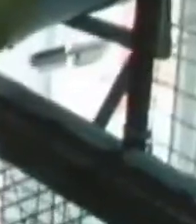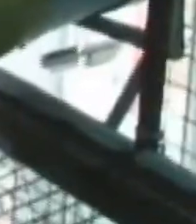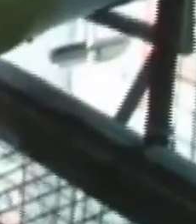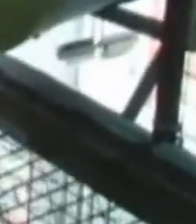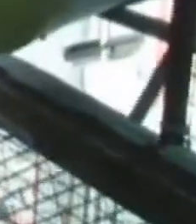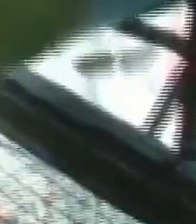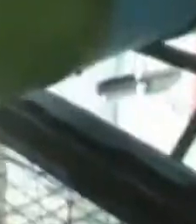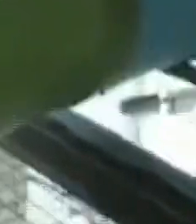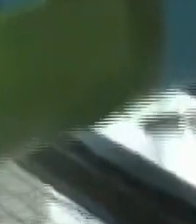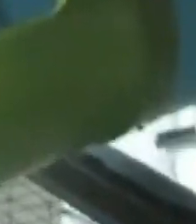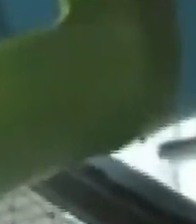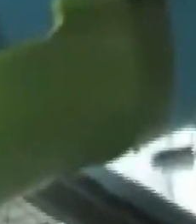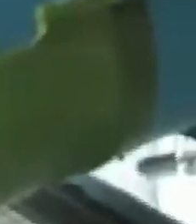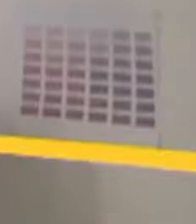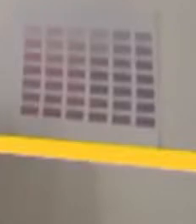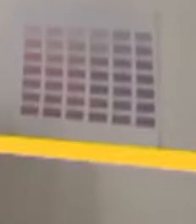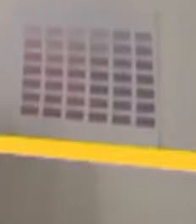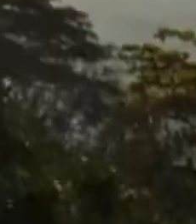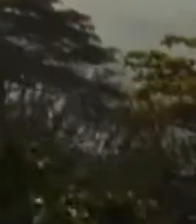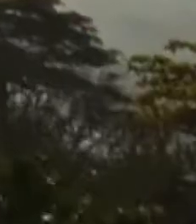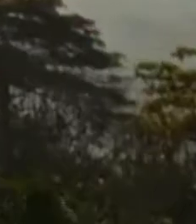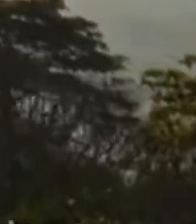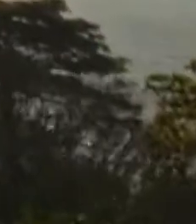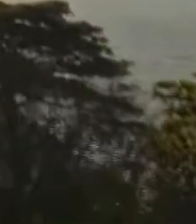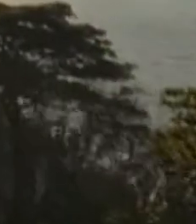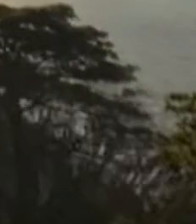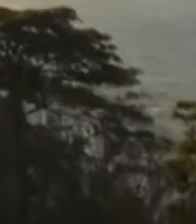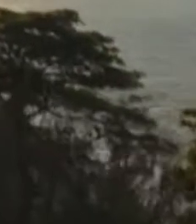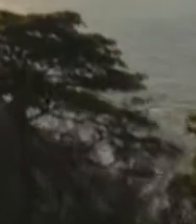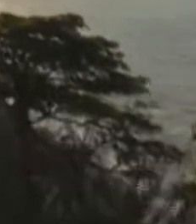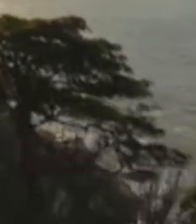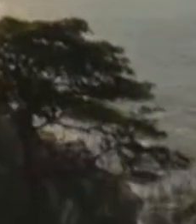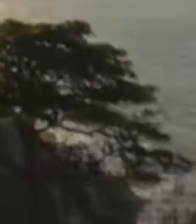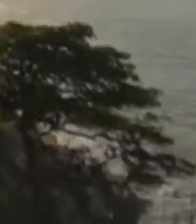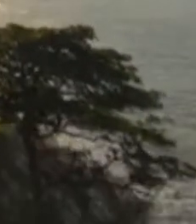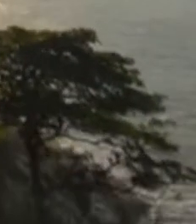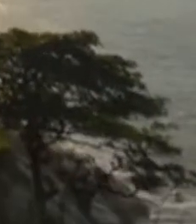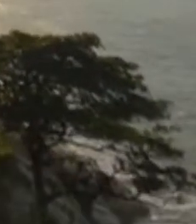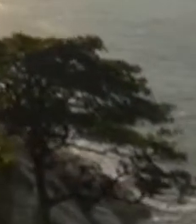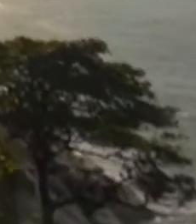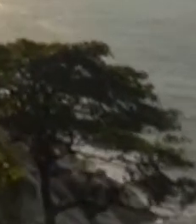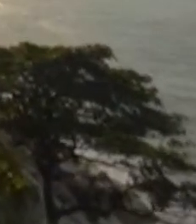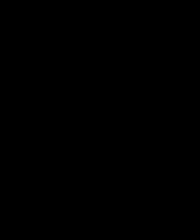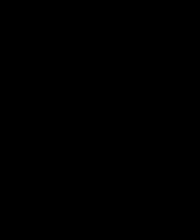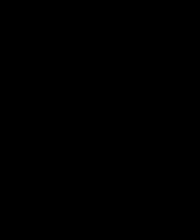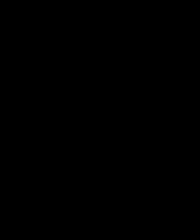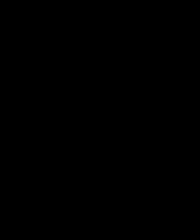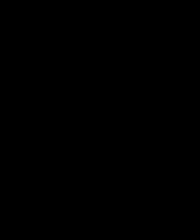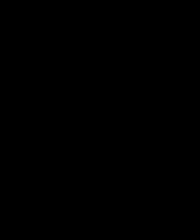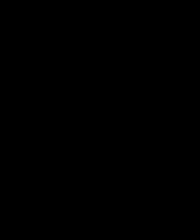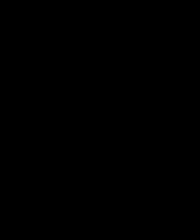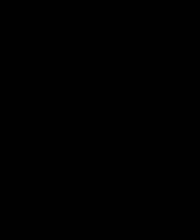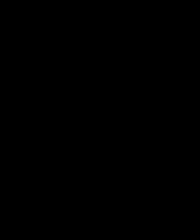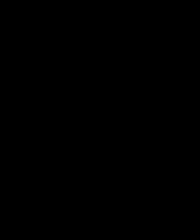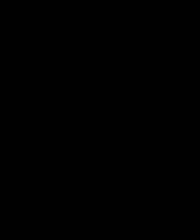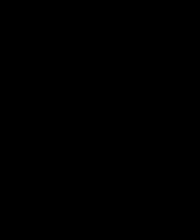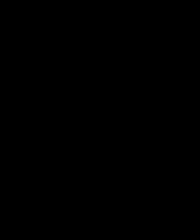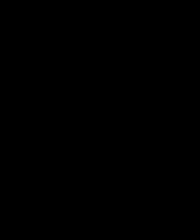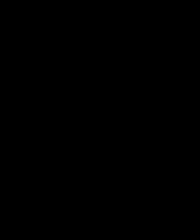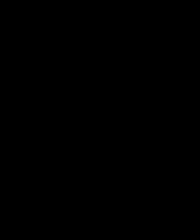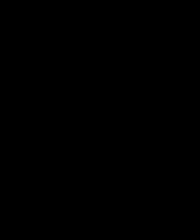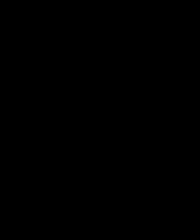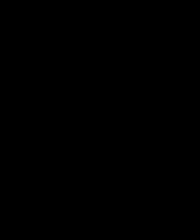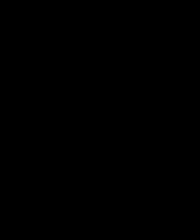el trabajo y el esparcimiento. Economía creativa. 8 y 30 de la mañana. Por 13. Costa